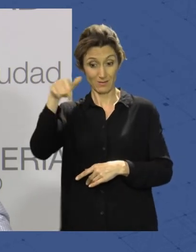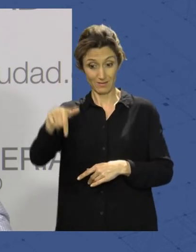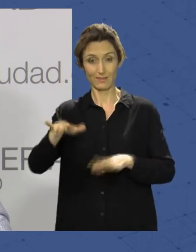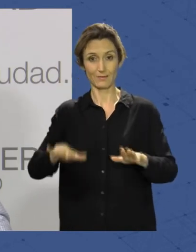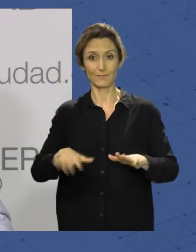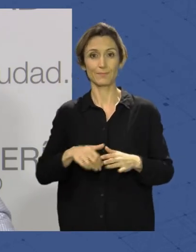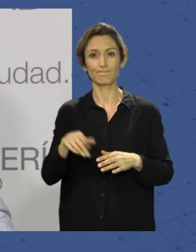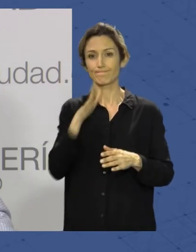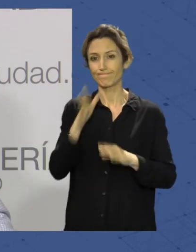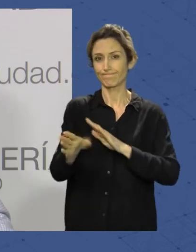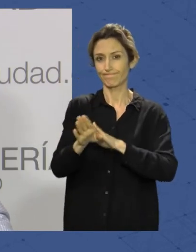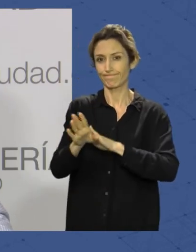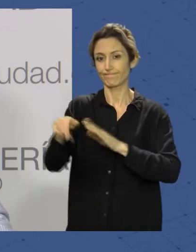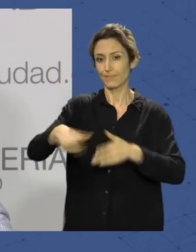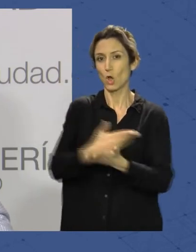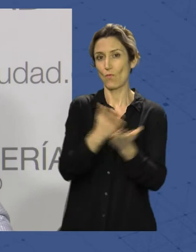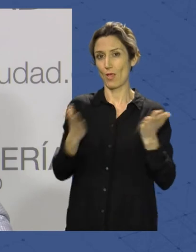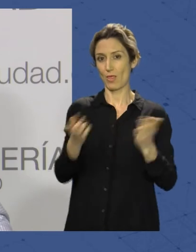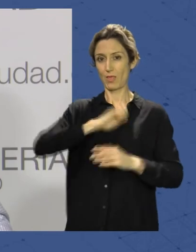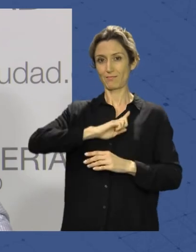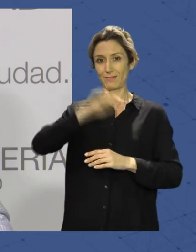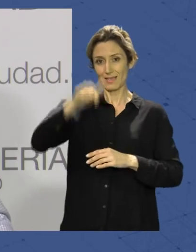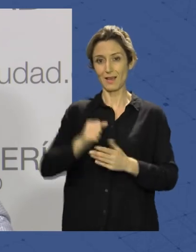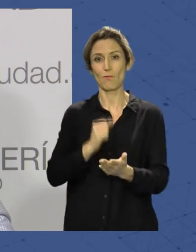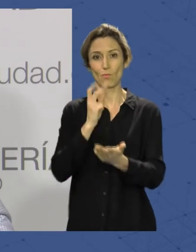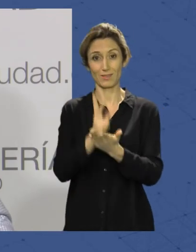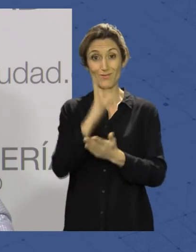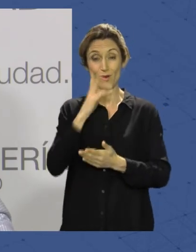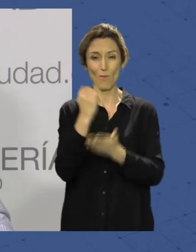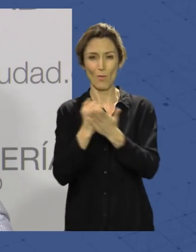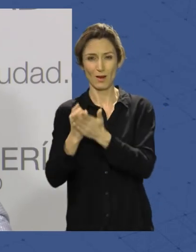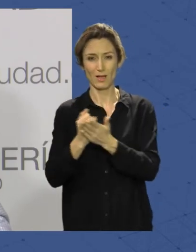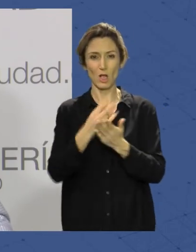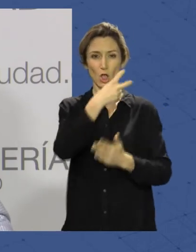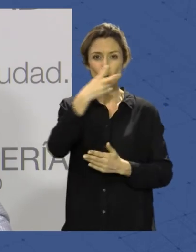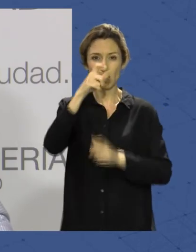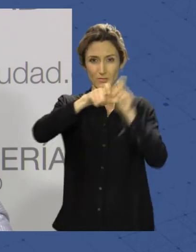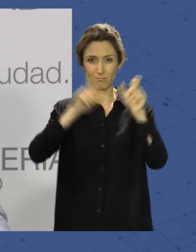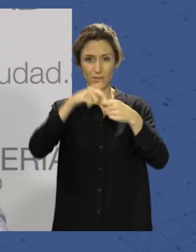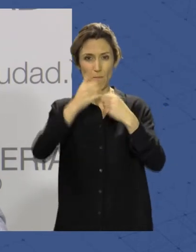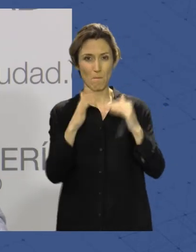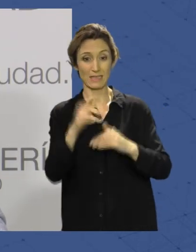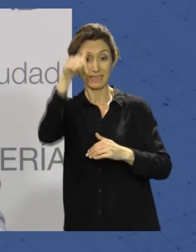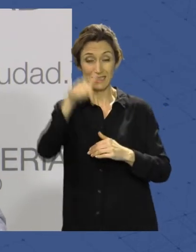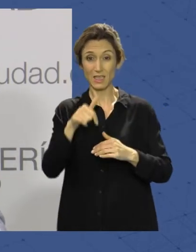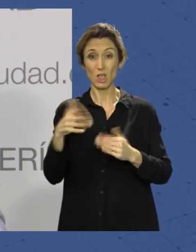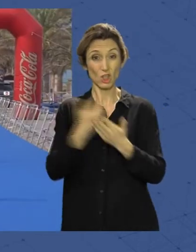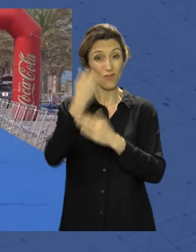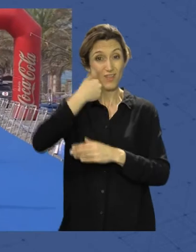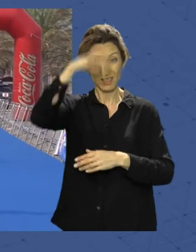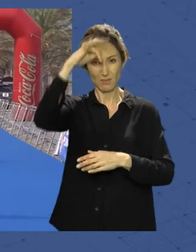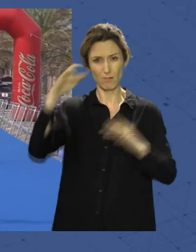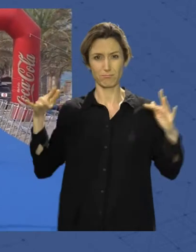que sigan confiando en Almería, que sigan apostando por estas pruebas. Son más de 200 participantes los que se van a dar cita durante todo este fin de semana.